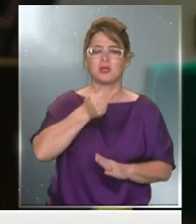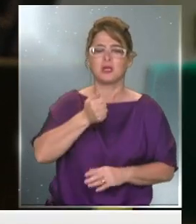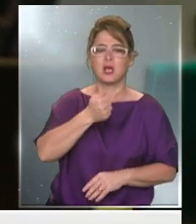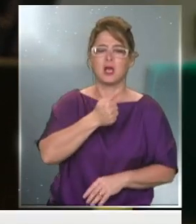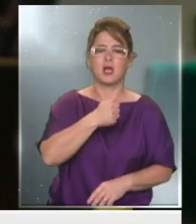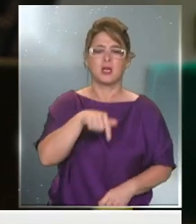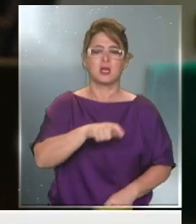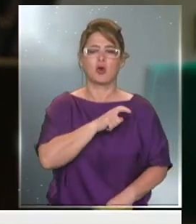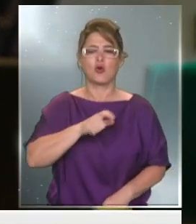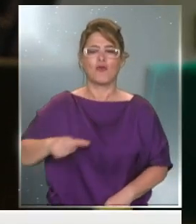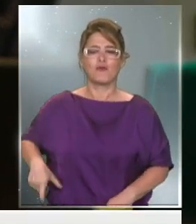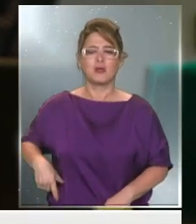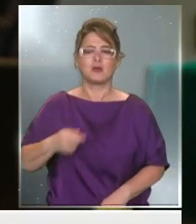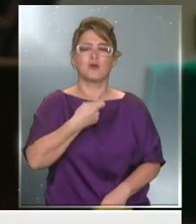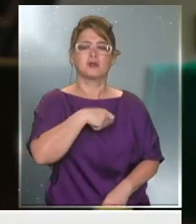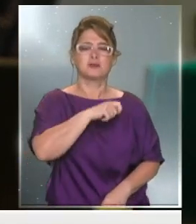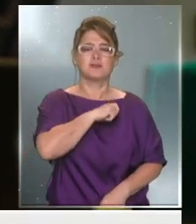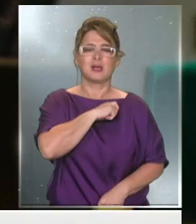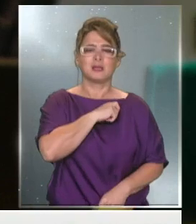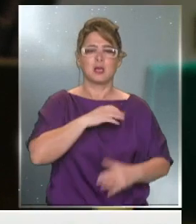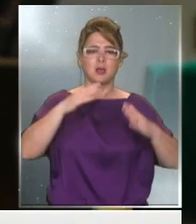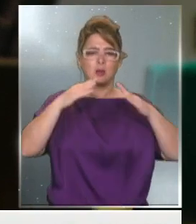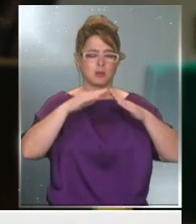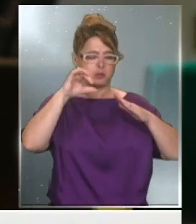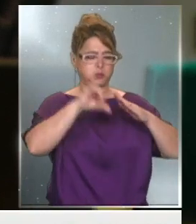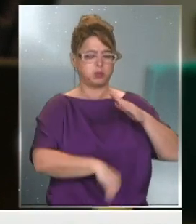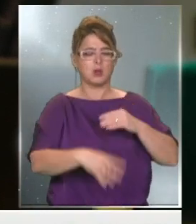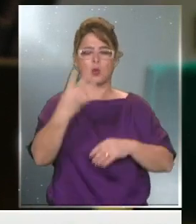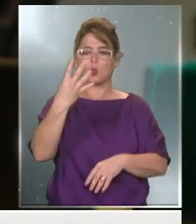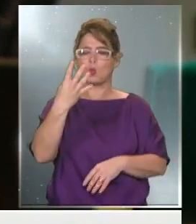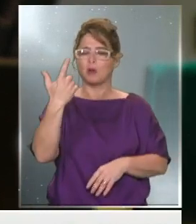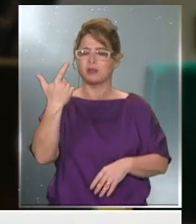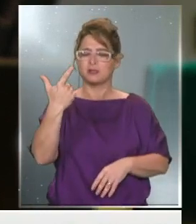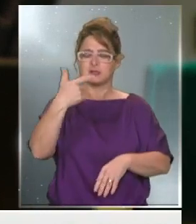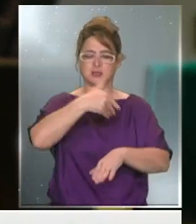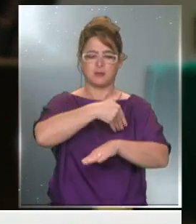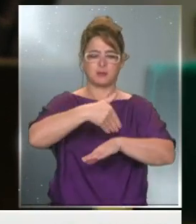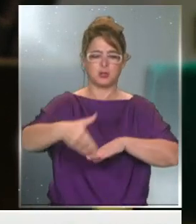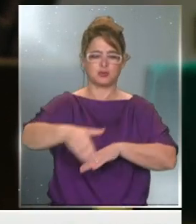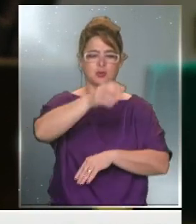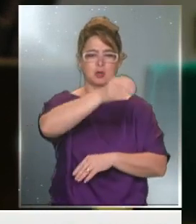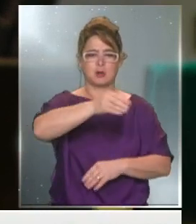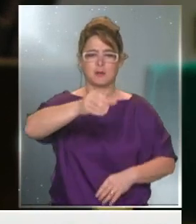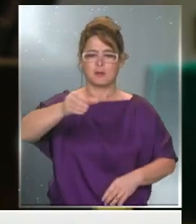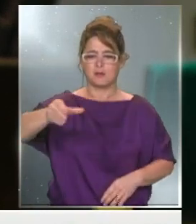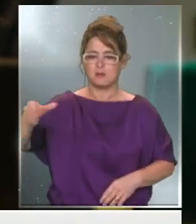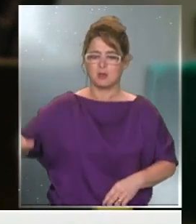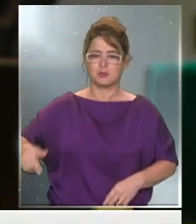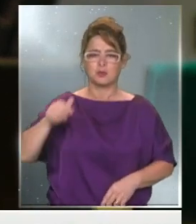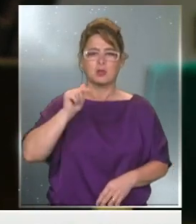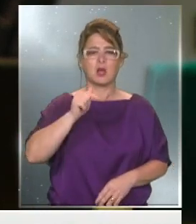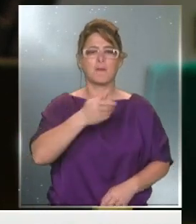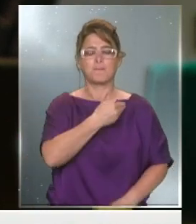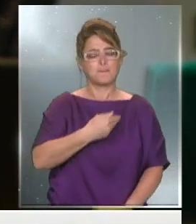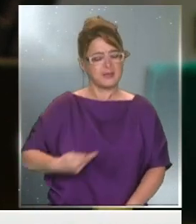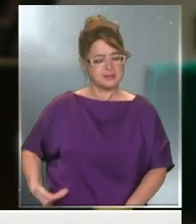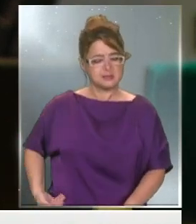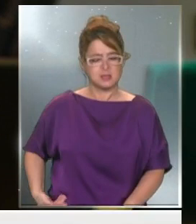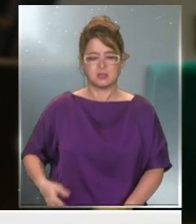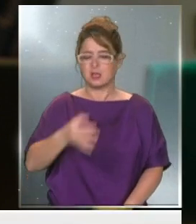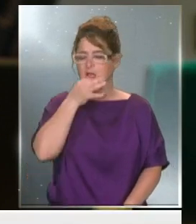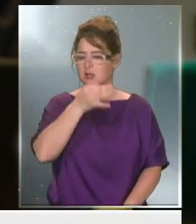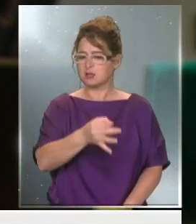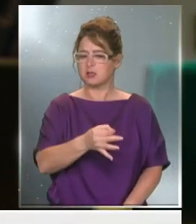gobierno a endurecer el confinamiento de sus 47 millones de ciudadanos. Pedro Sánchez anunció la limitación total de movimiento